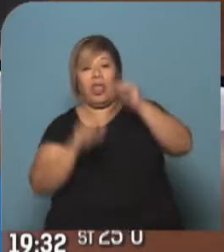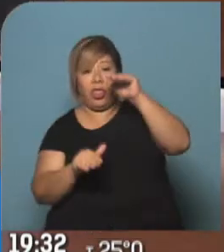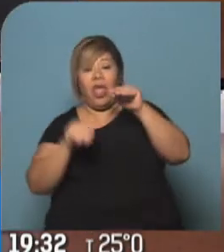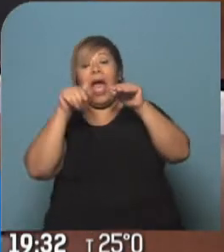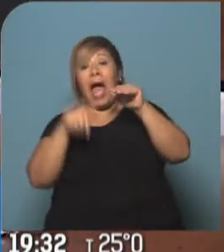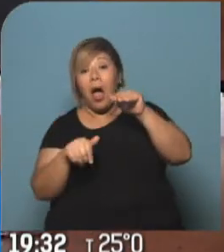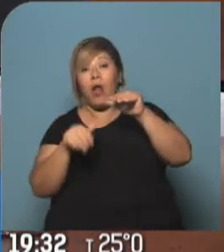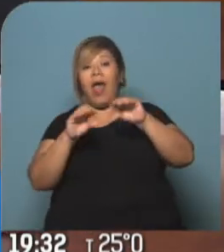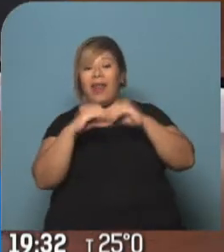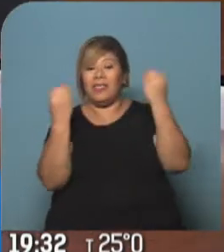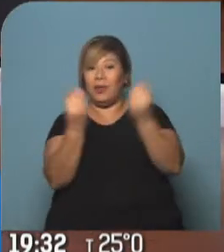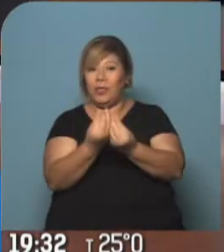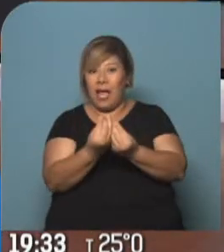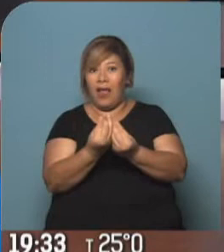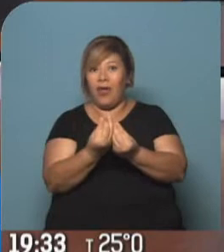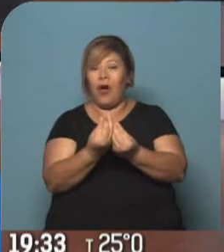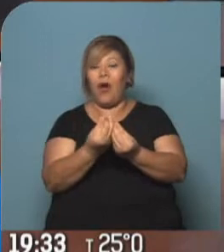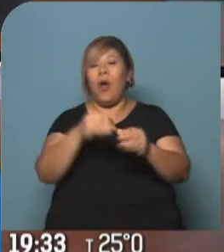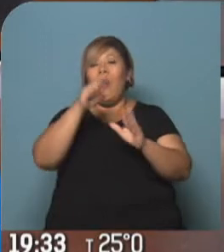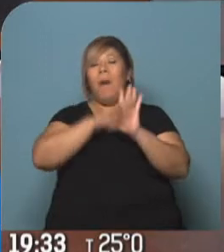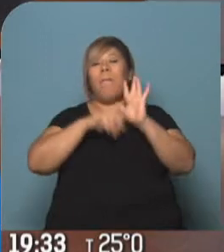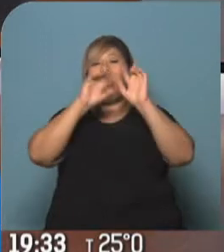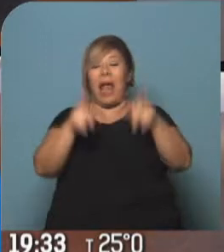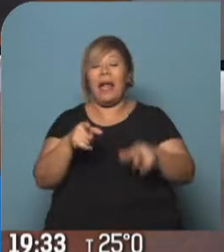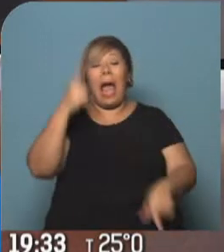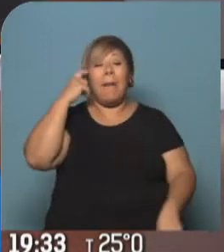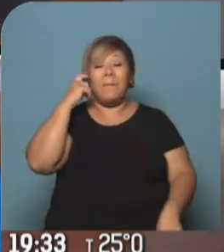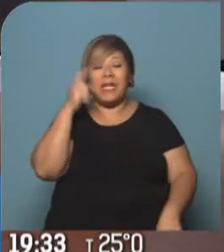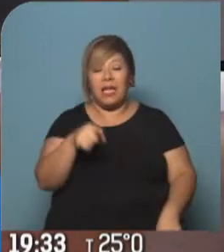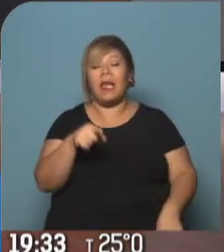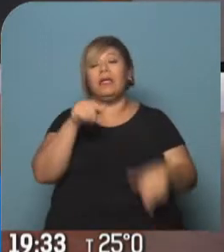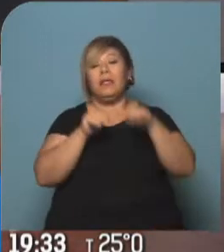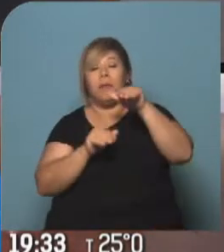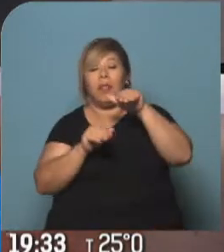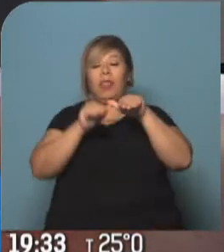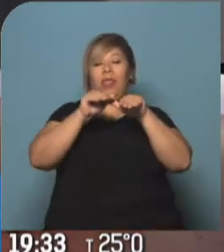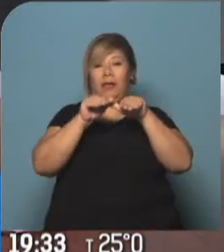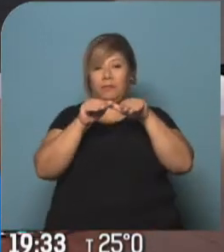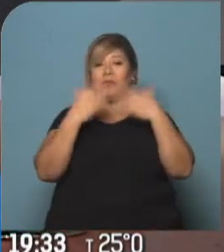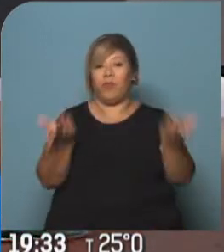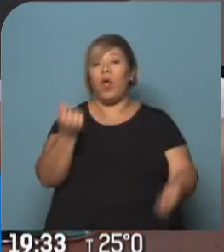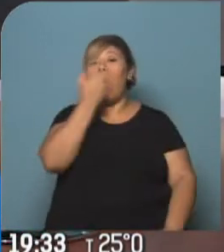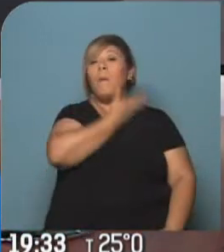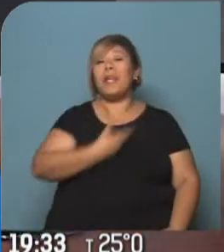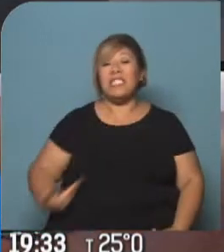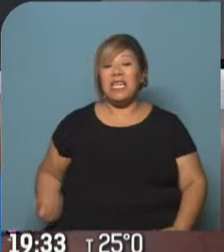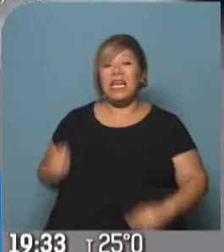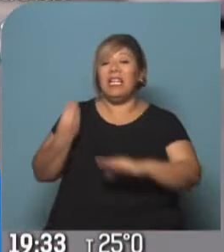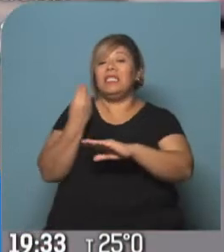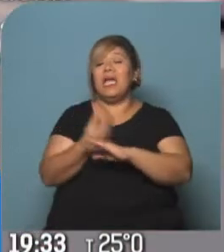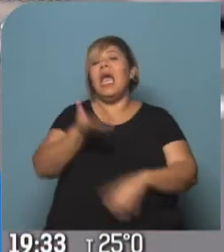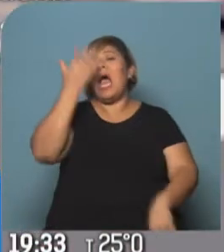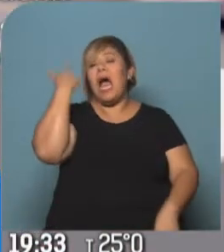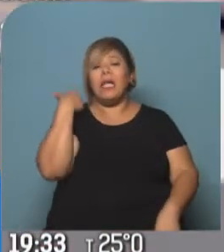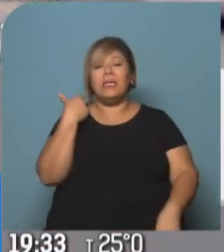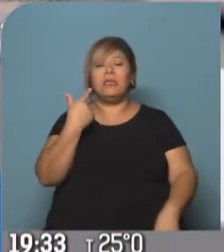lo que nos está mostrando es que hay un camino ya iniciado que se propuso el presidente, primero, mostrando la verdad,